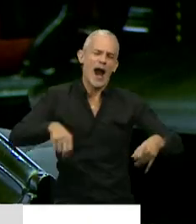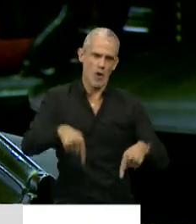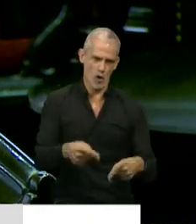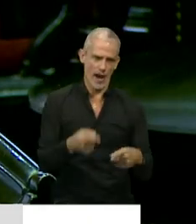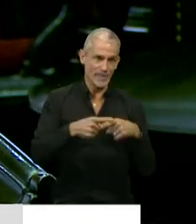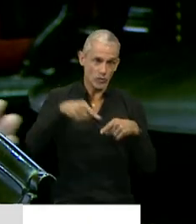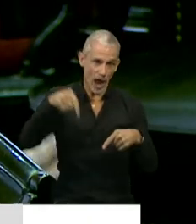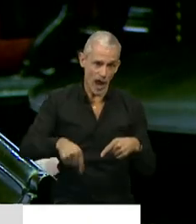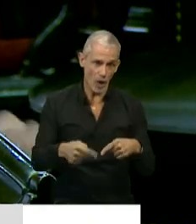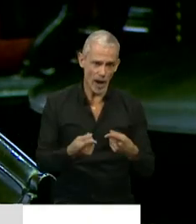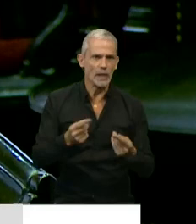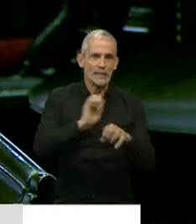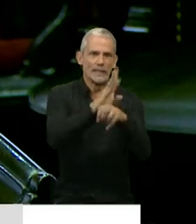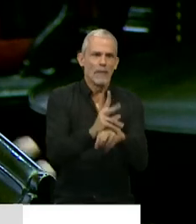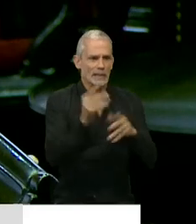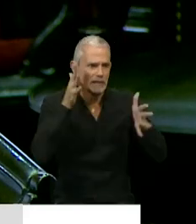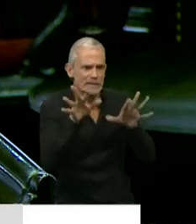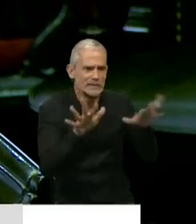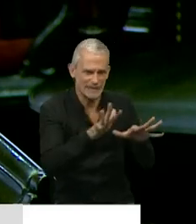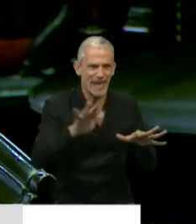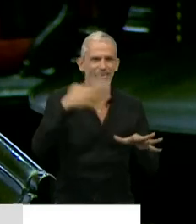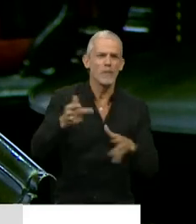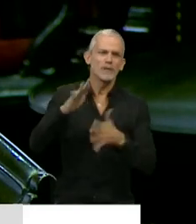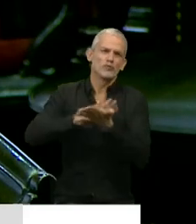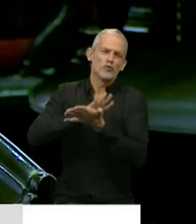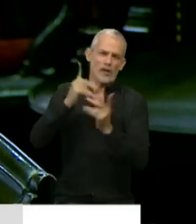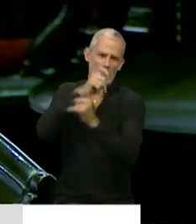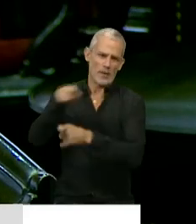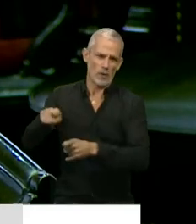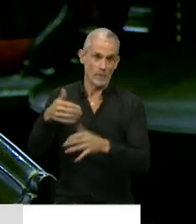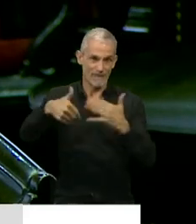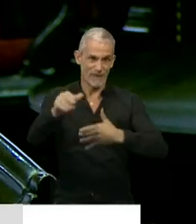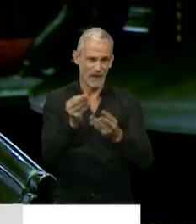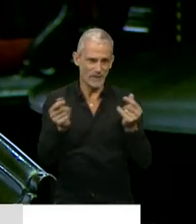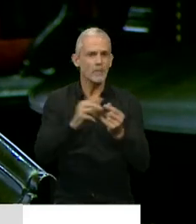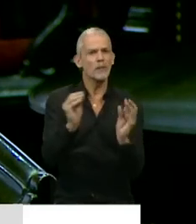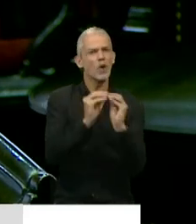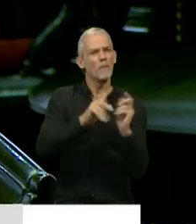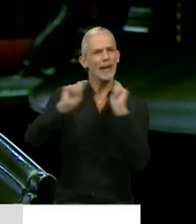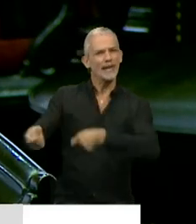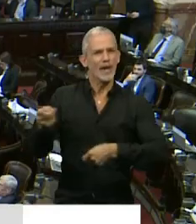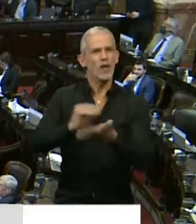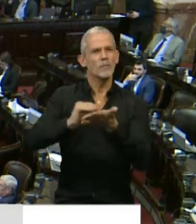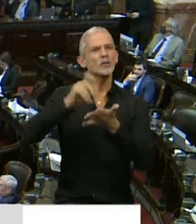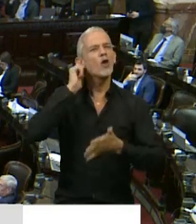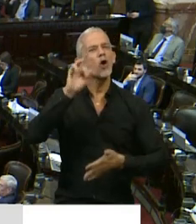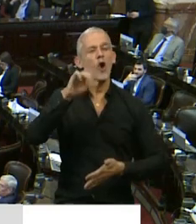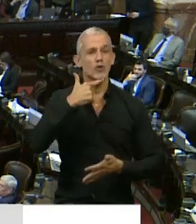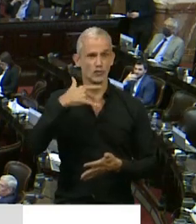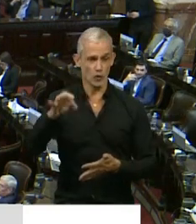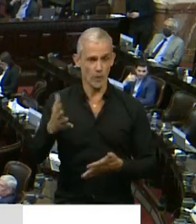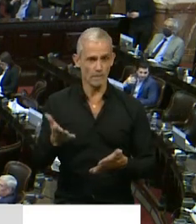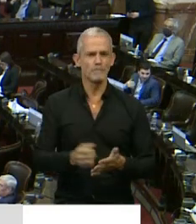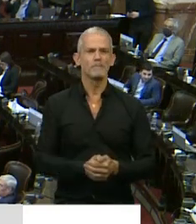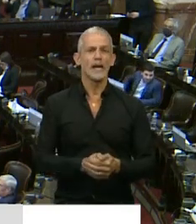medio de tener que atender primero todas estas situaciones. Yo concluyo para que continúe el diputado Grosso. Mire,